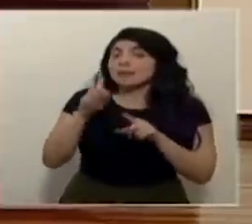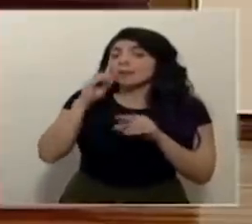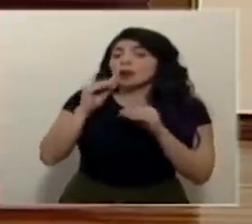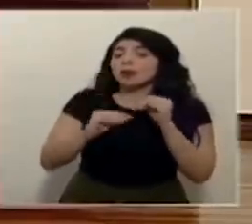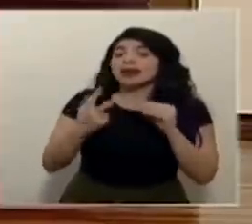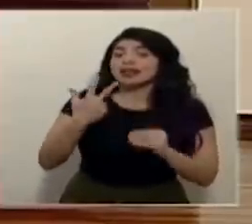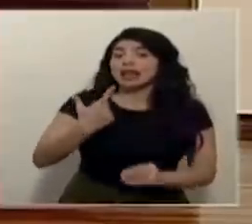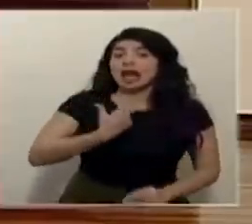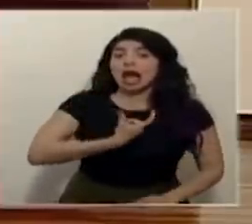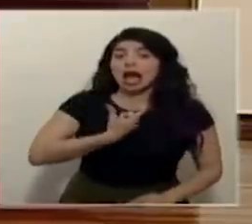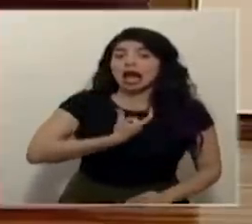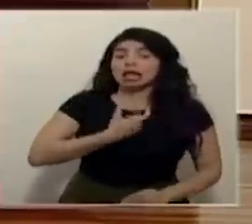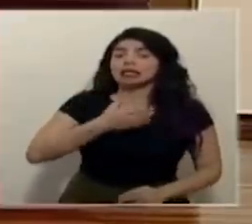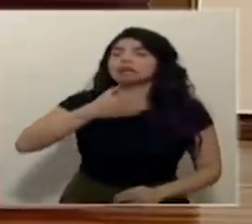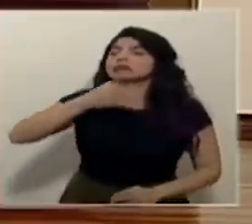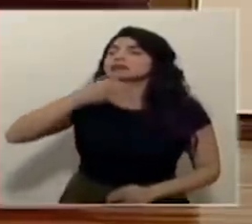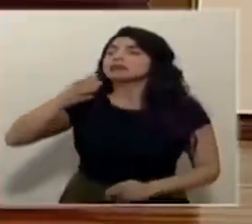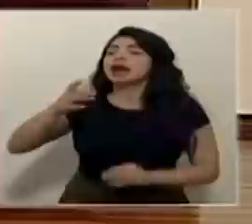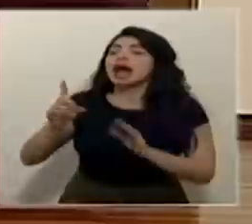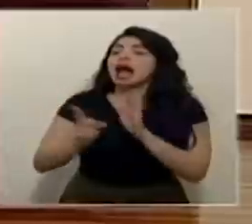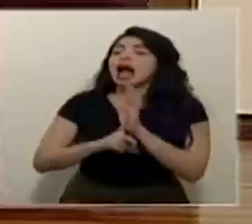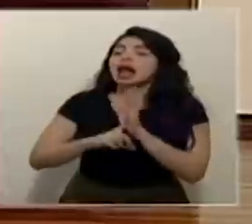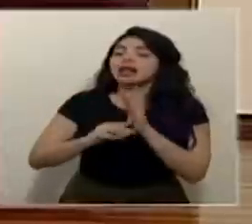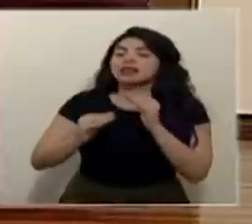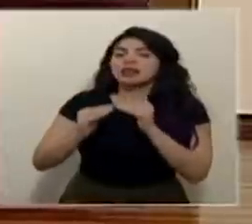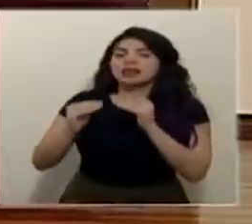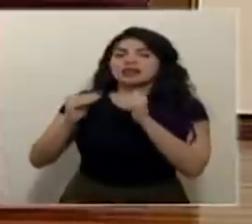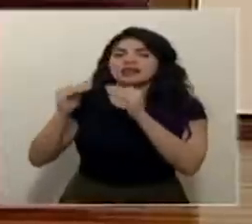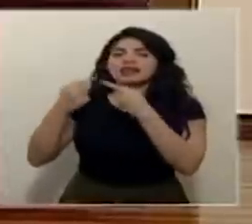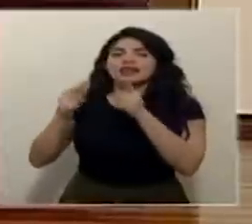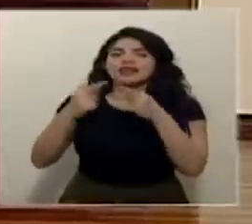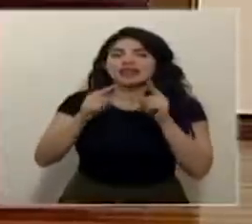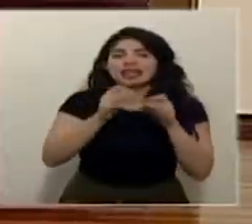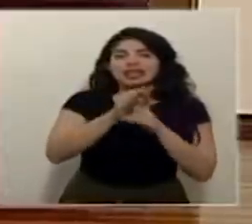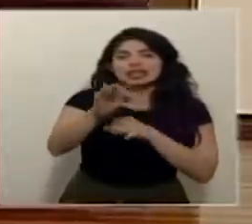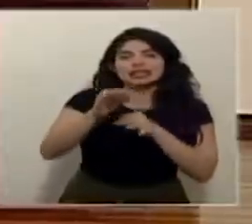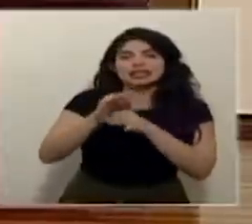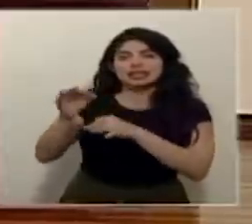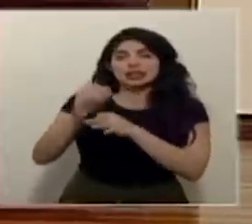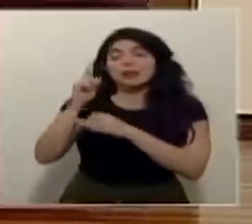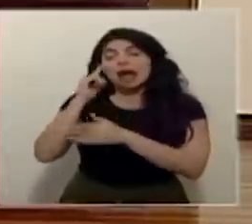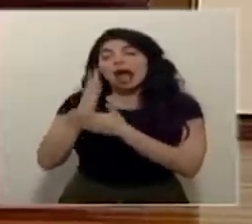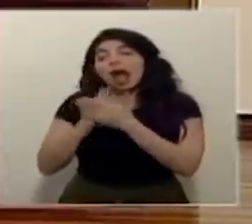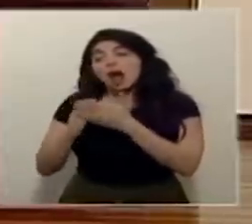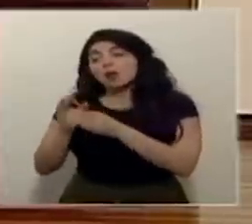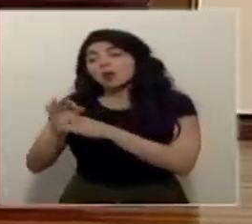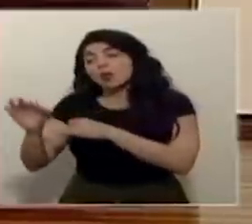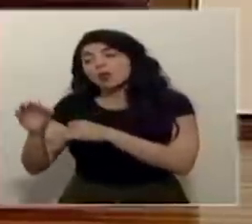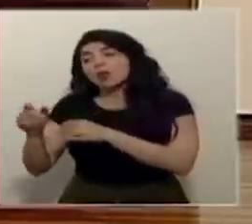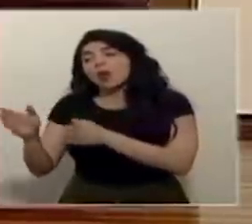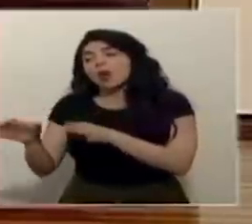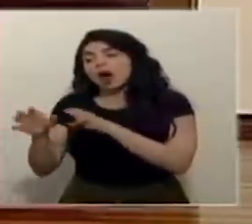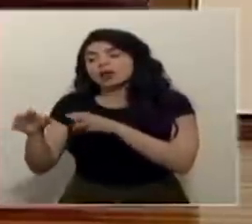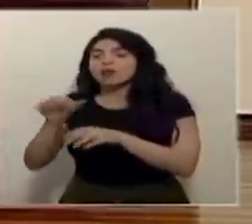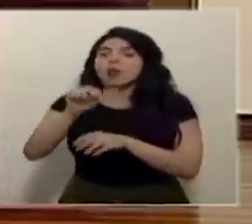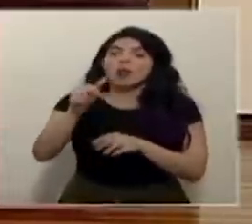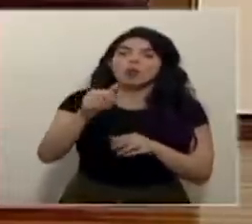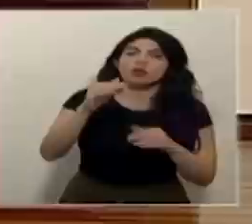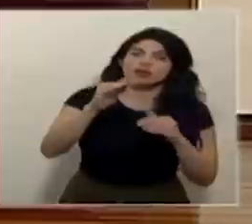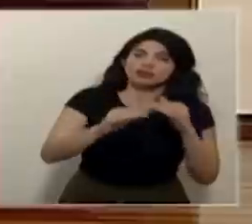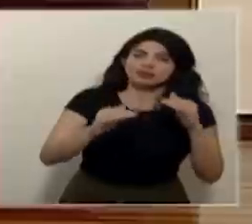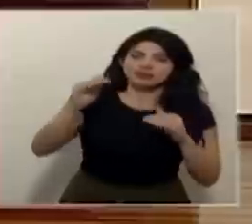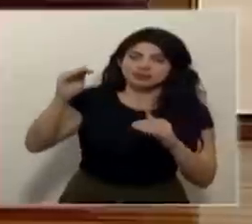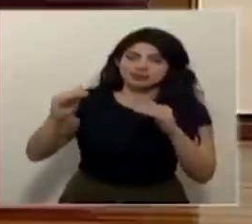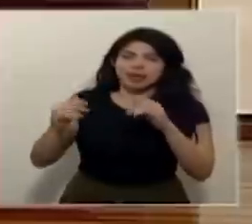tres alcaldes sugieren que hayan alertas diferenciadas por distritos para ir reactivando la economía donde hay menos casos ante este